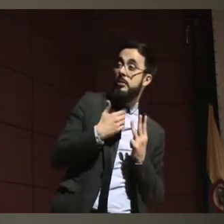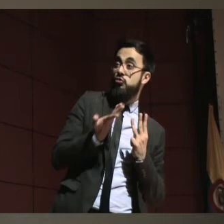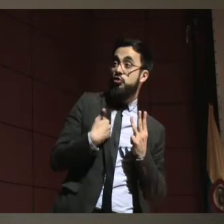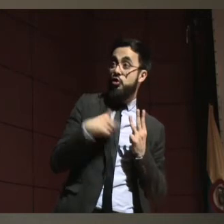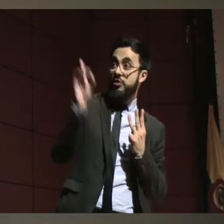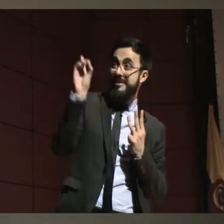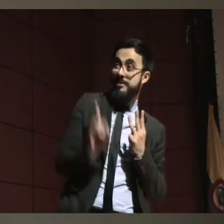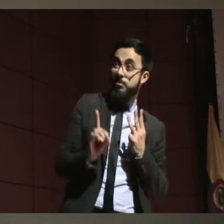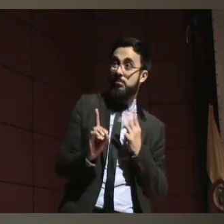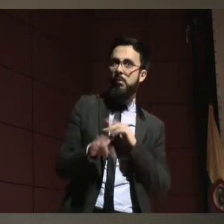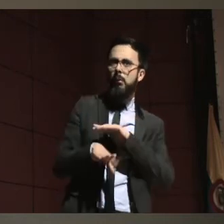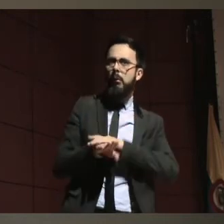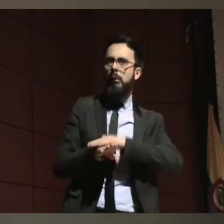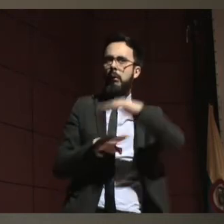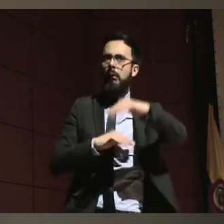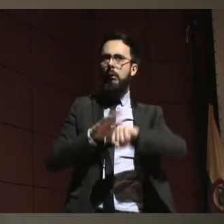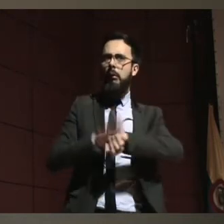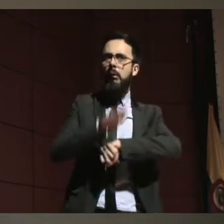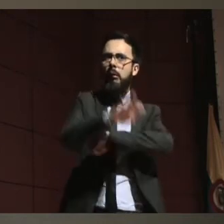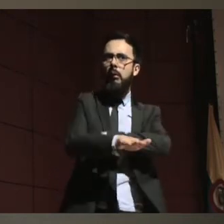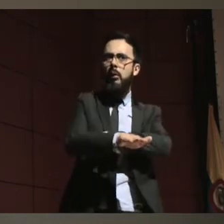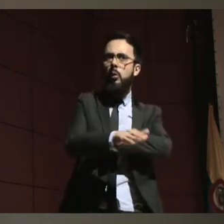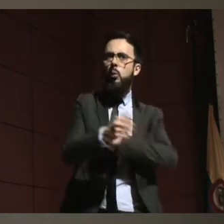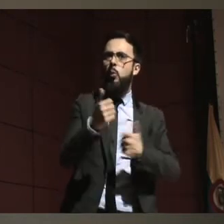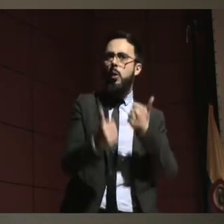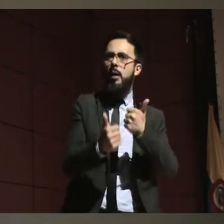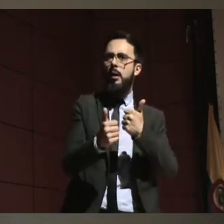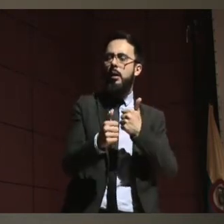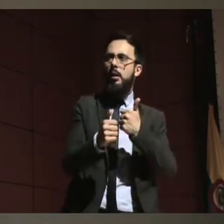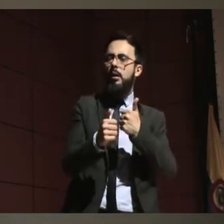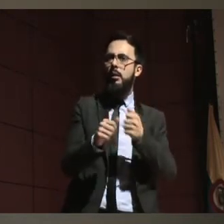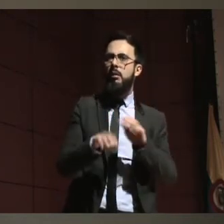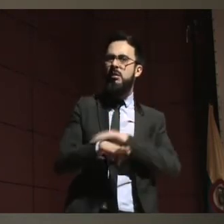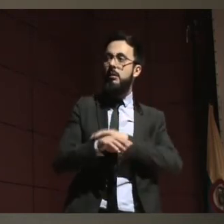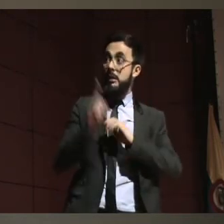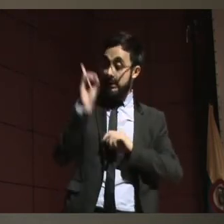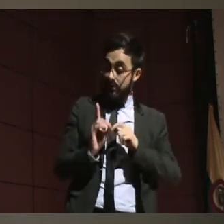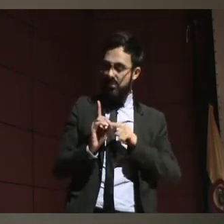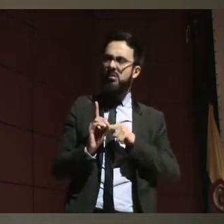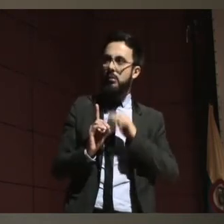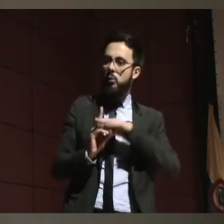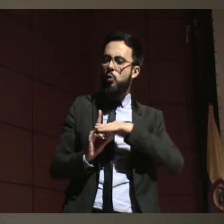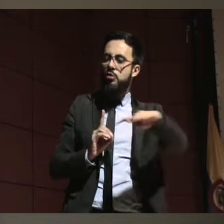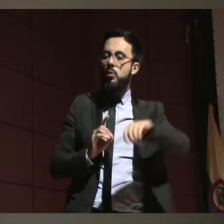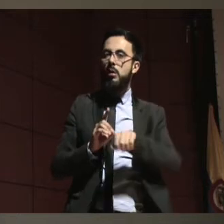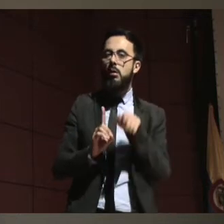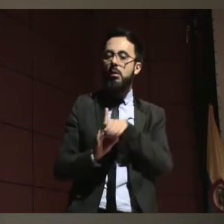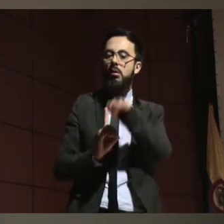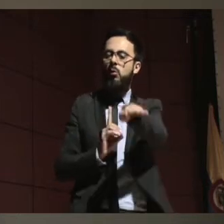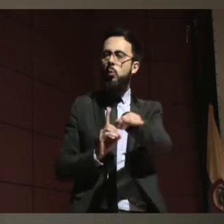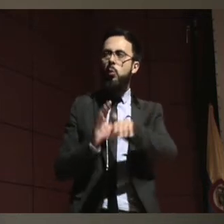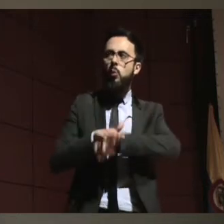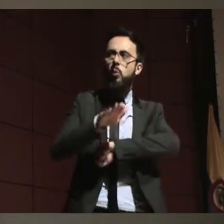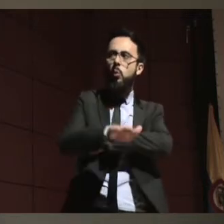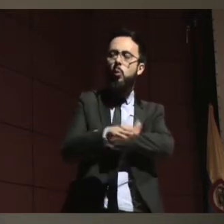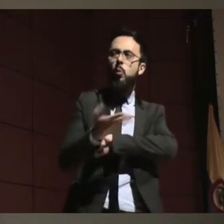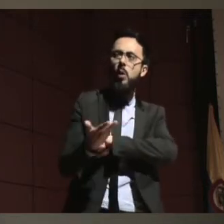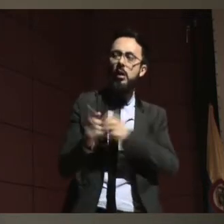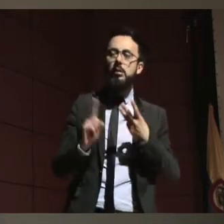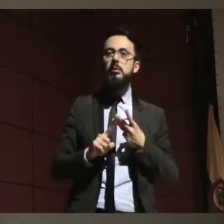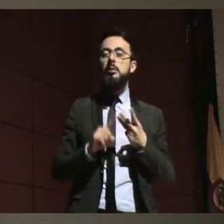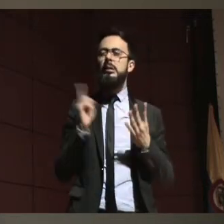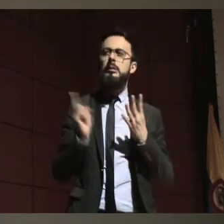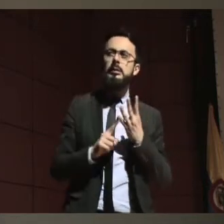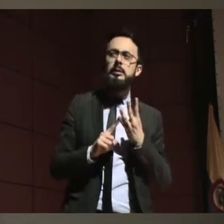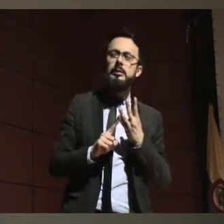va a generar ese toma de decisiones y si tomé la decisión indicada o no,